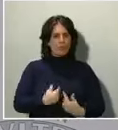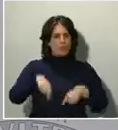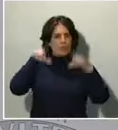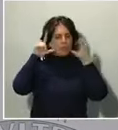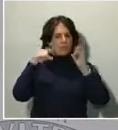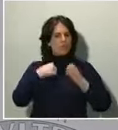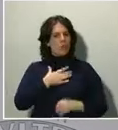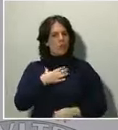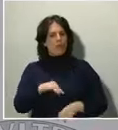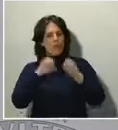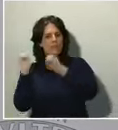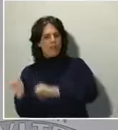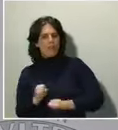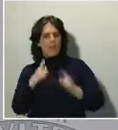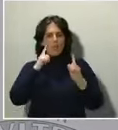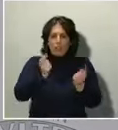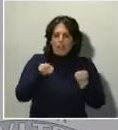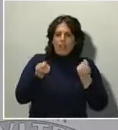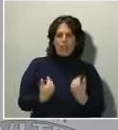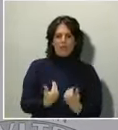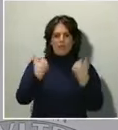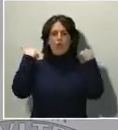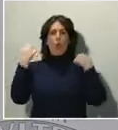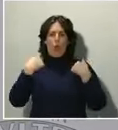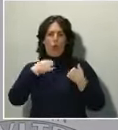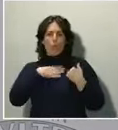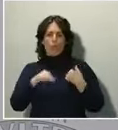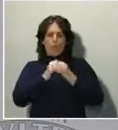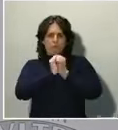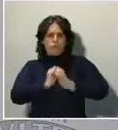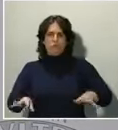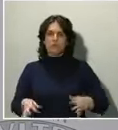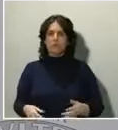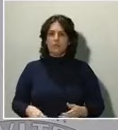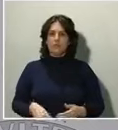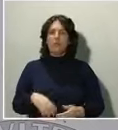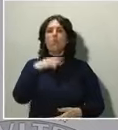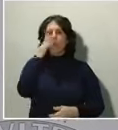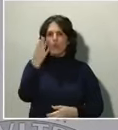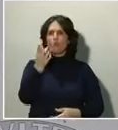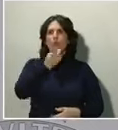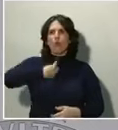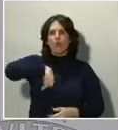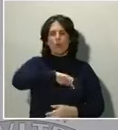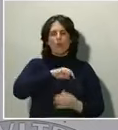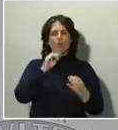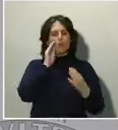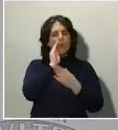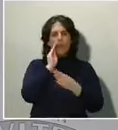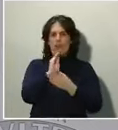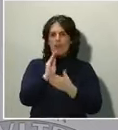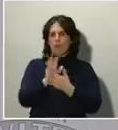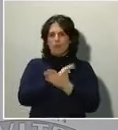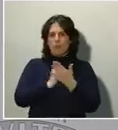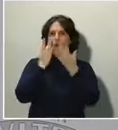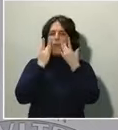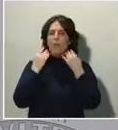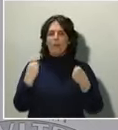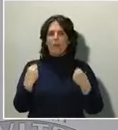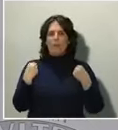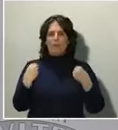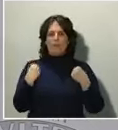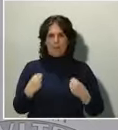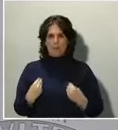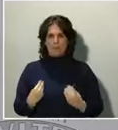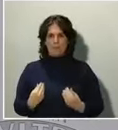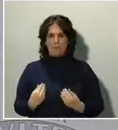de poder propagarlo. Y por eso es muy importante que extrememos todas nuestras medidas. Medidas que a lo largo de esta crisis, tanto el doctor